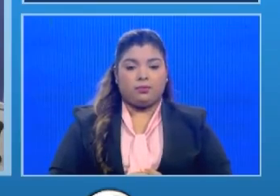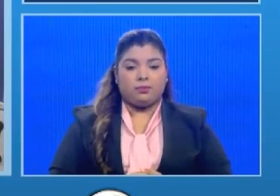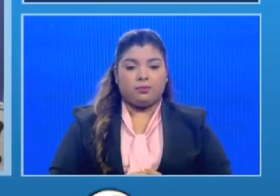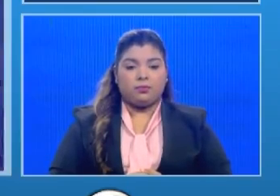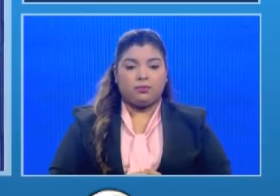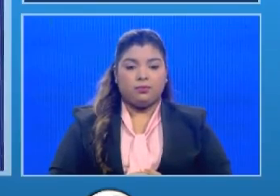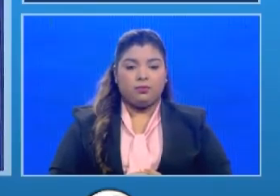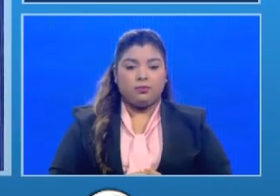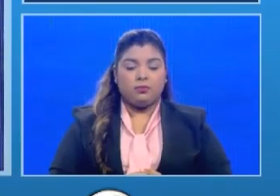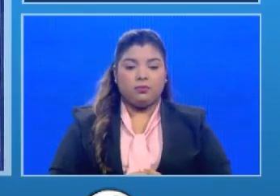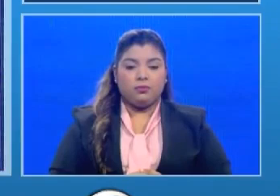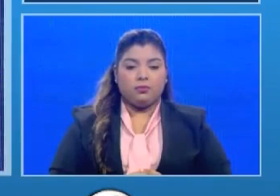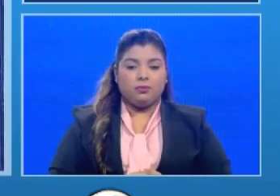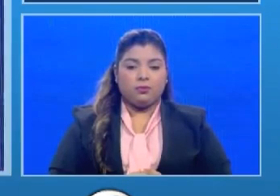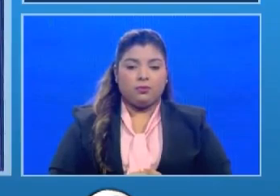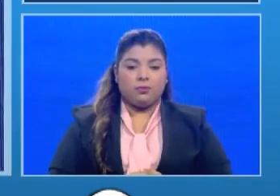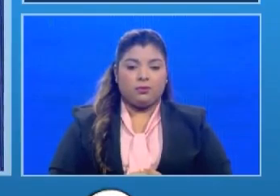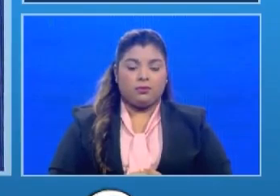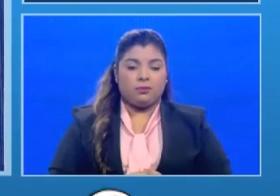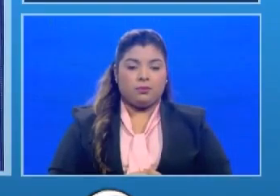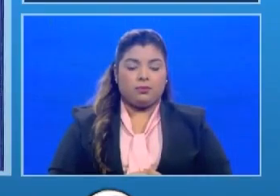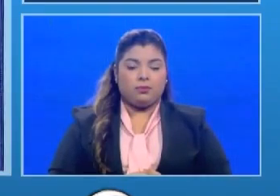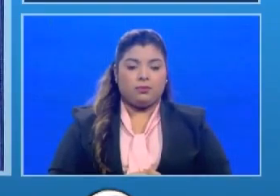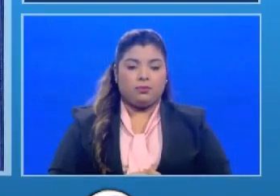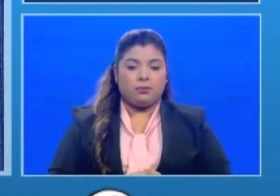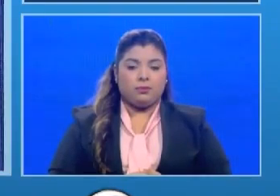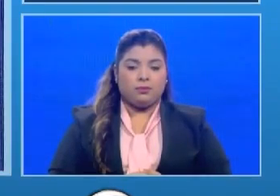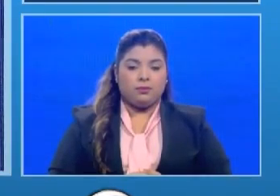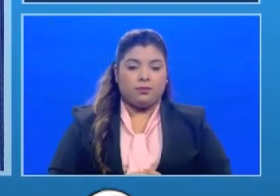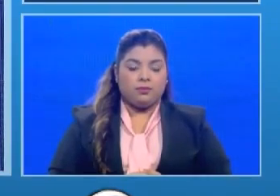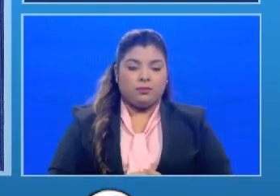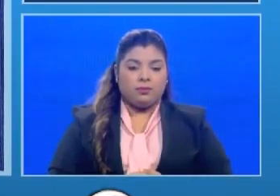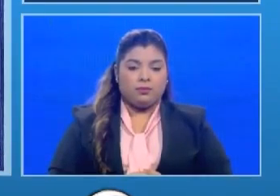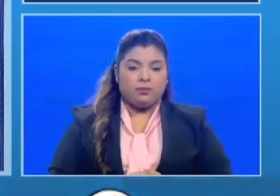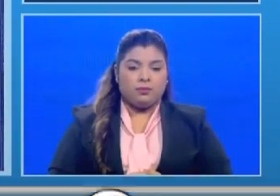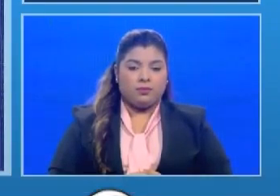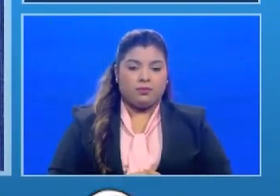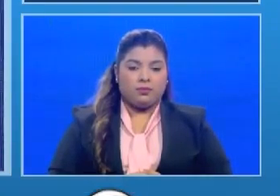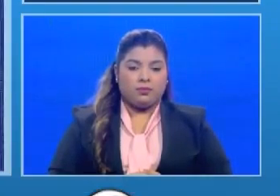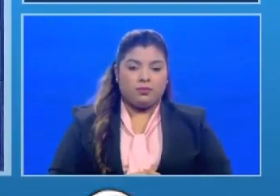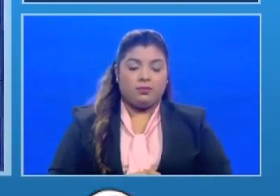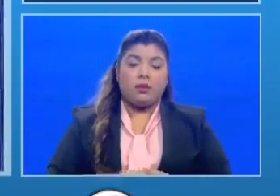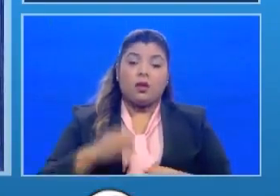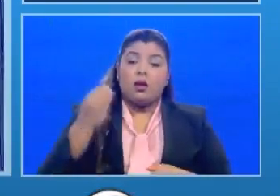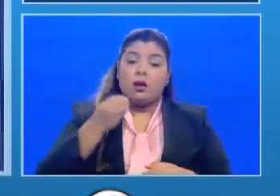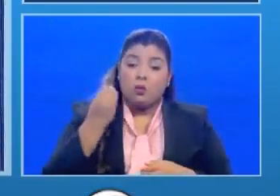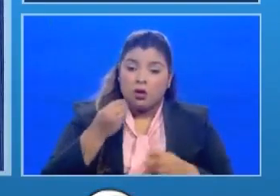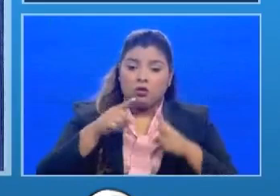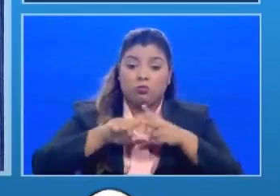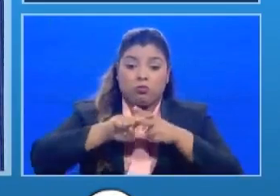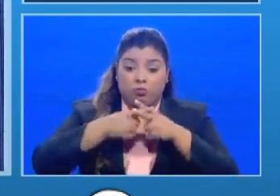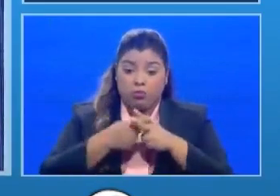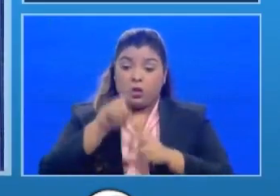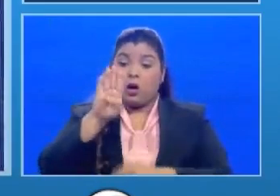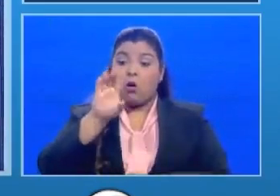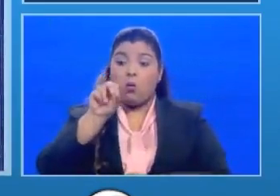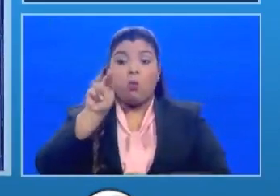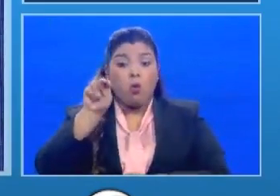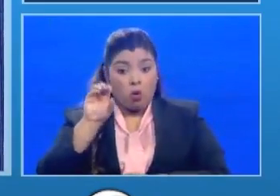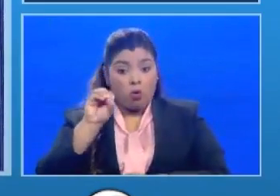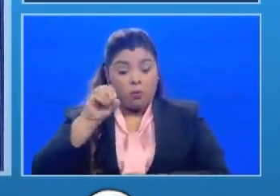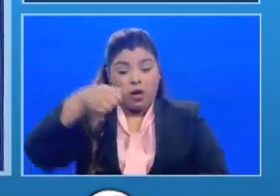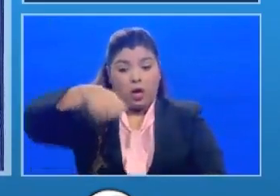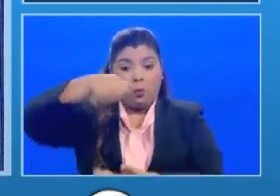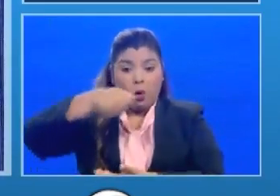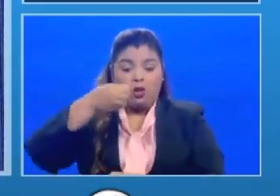sí gracias por la pregunta en el el principio del bono y la bolsa es que la